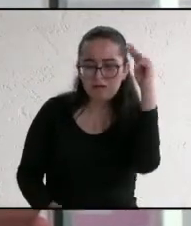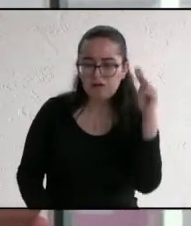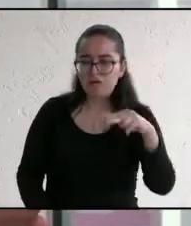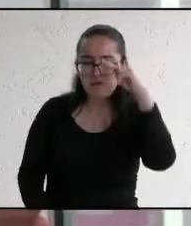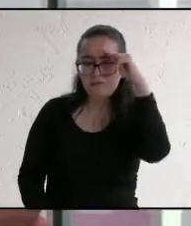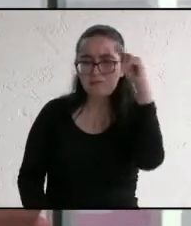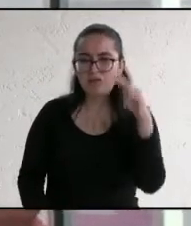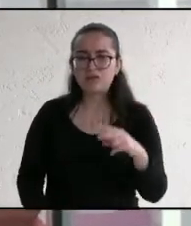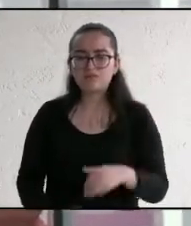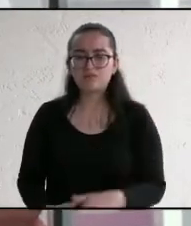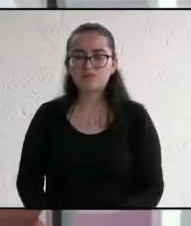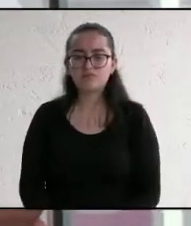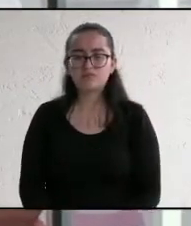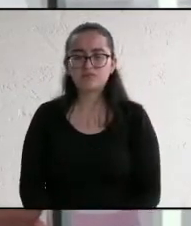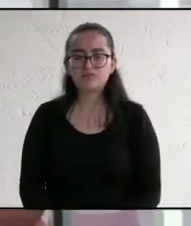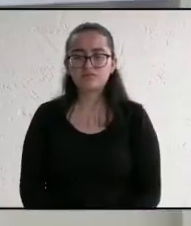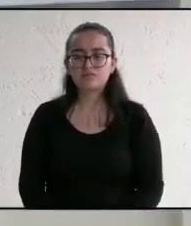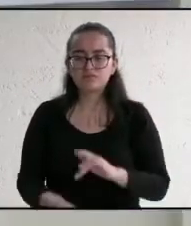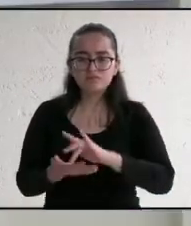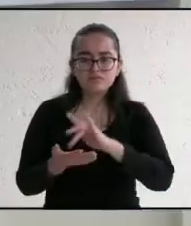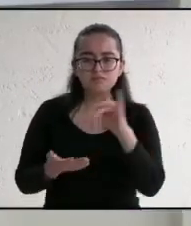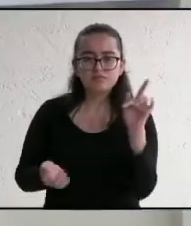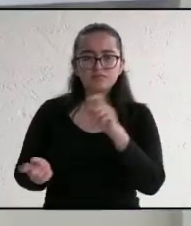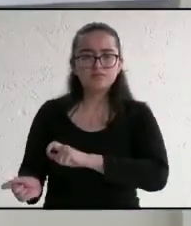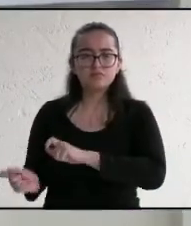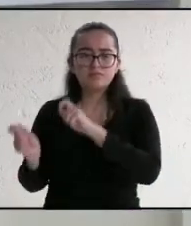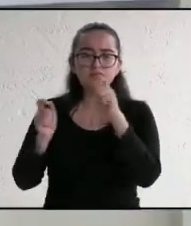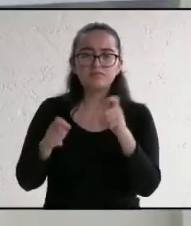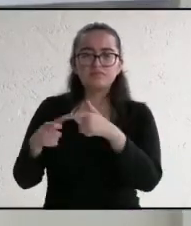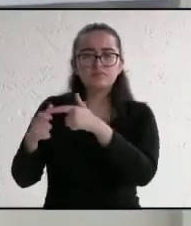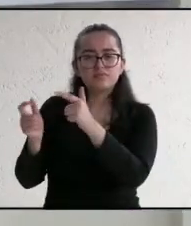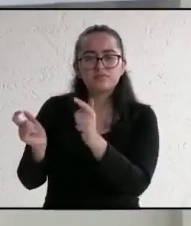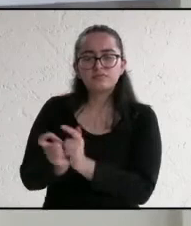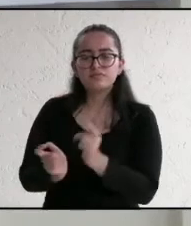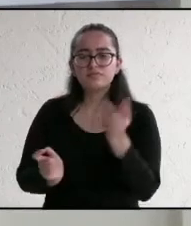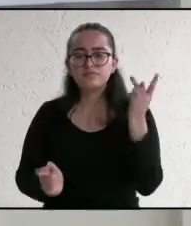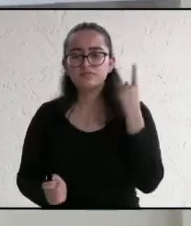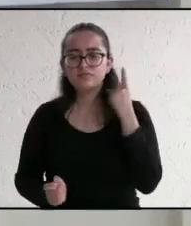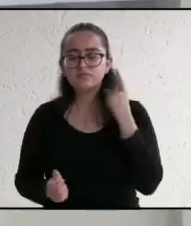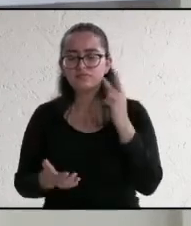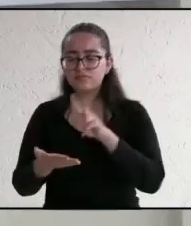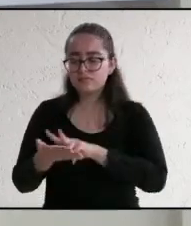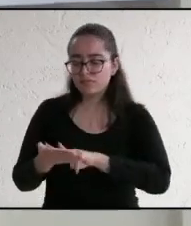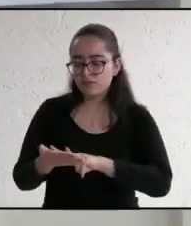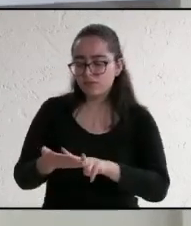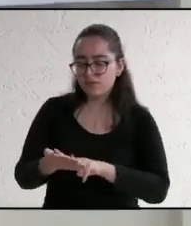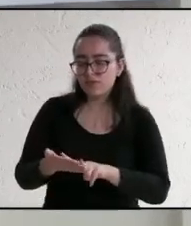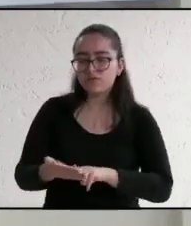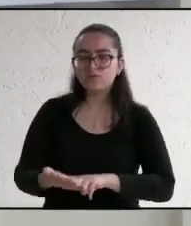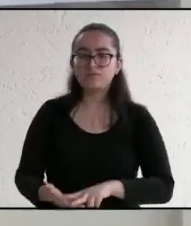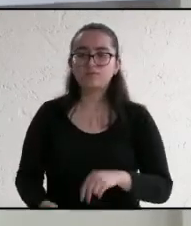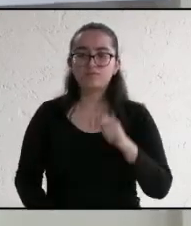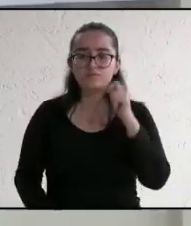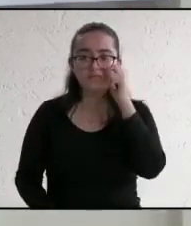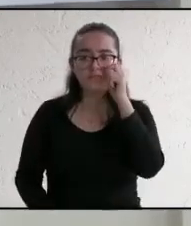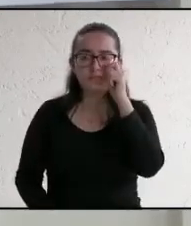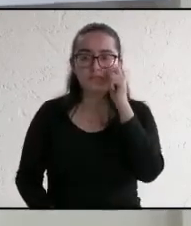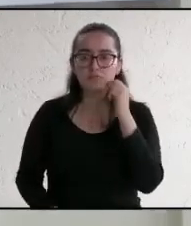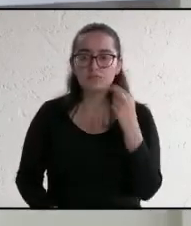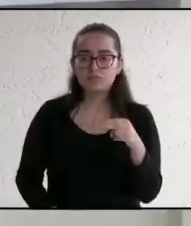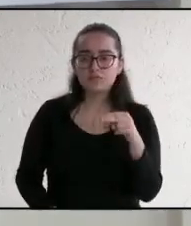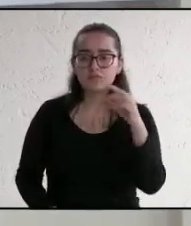orgánico. Gracias. Continuamos con el candidato del Partido Verde Ecologista de México, Carlos